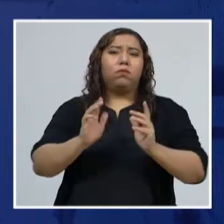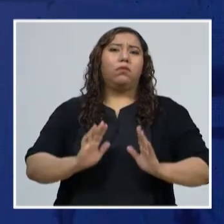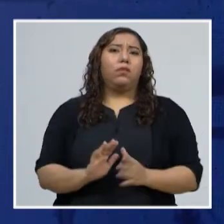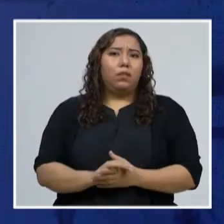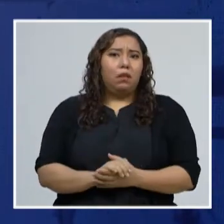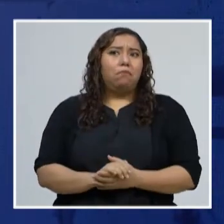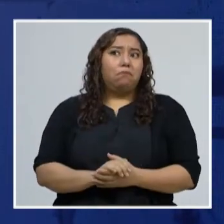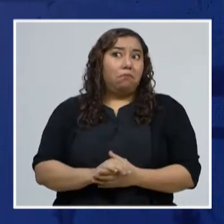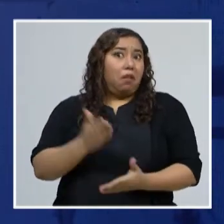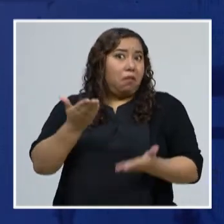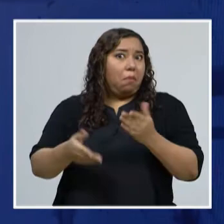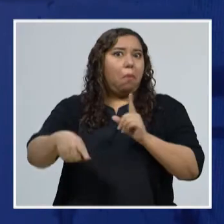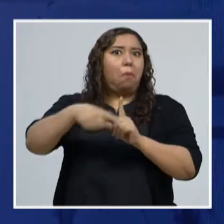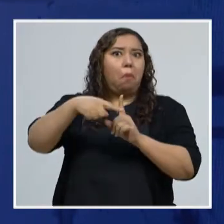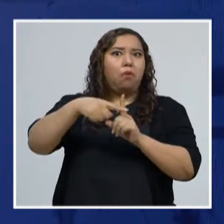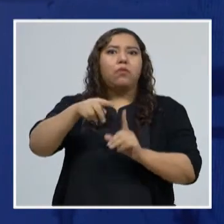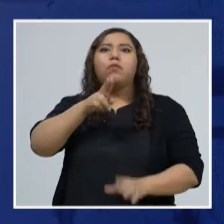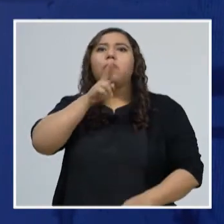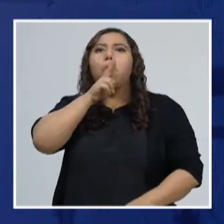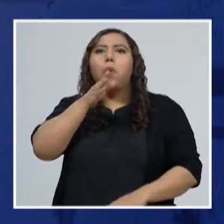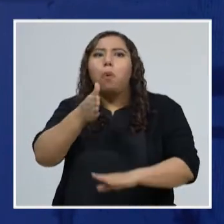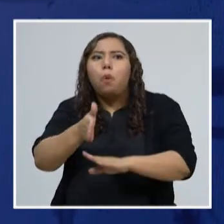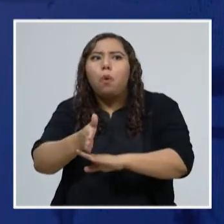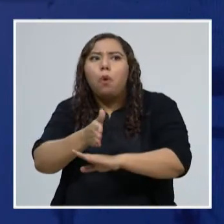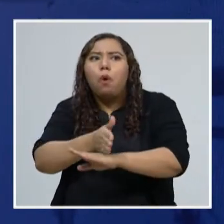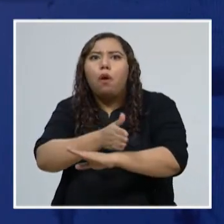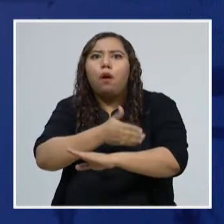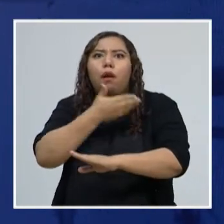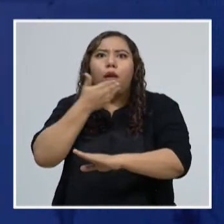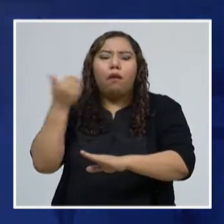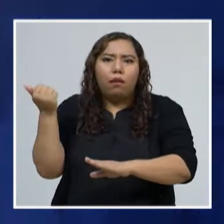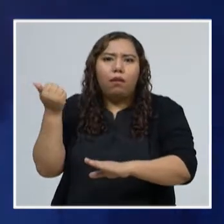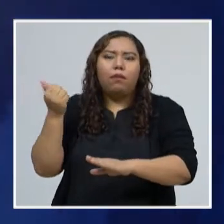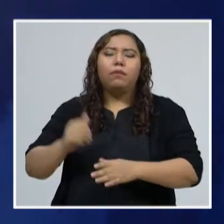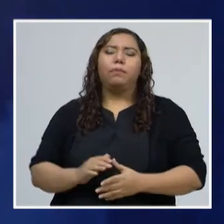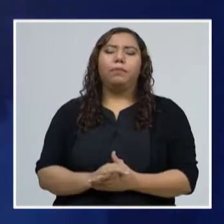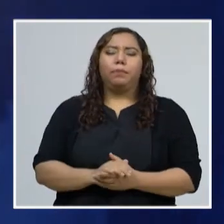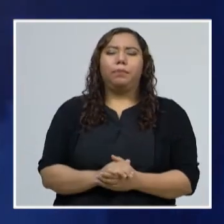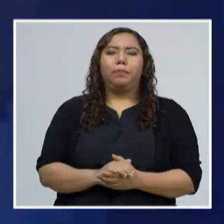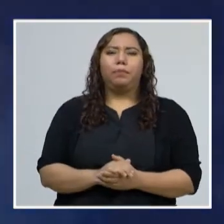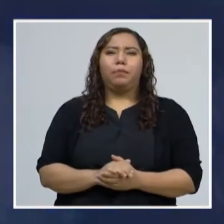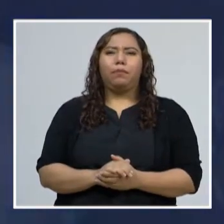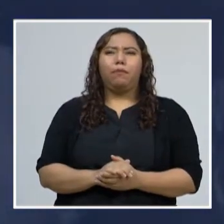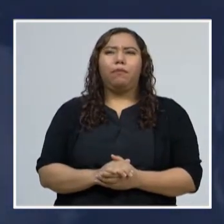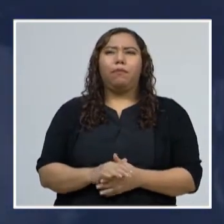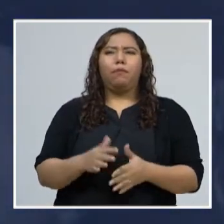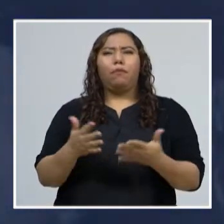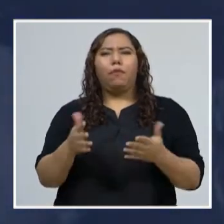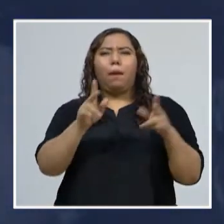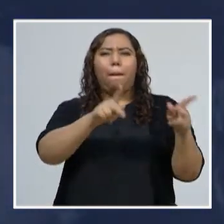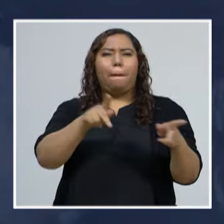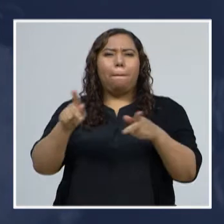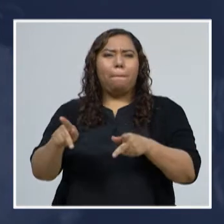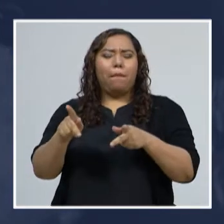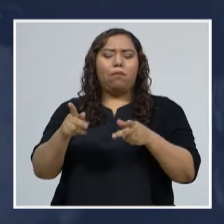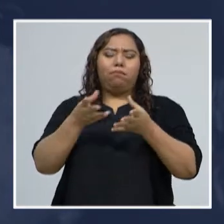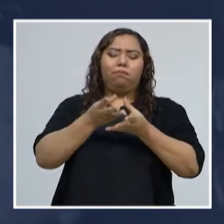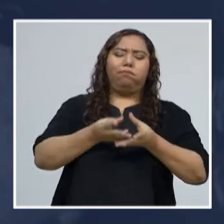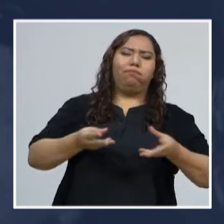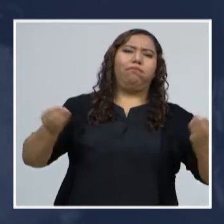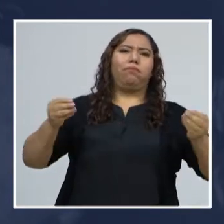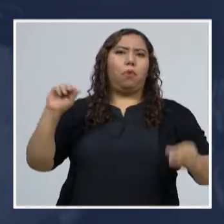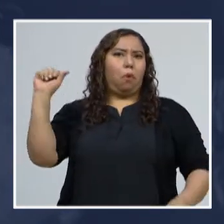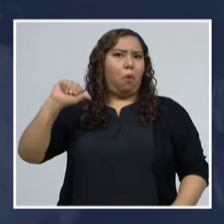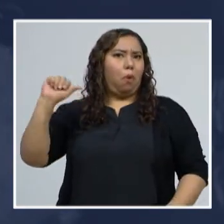positiva, que vayan disminuyendo las personas hospitalizadas. Y en cuanto a los nuevos recuperados, esta es la cifra más